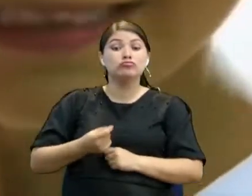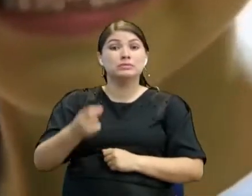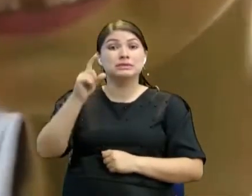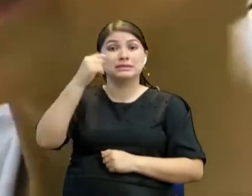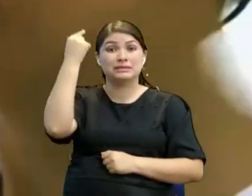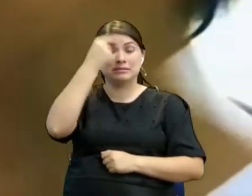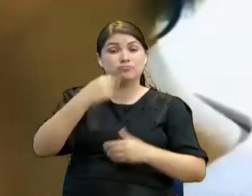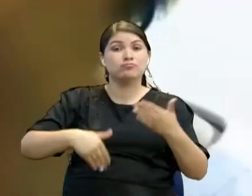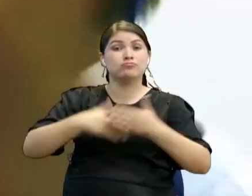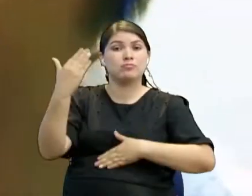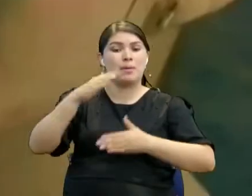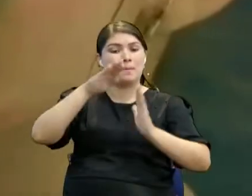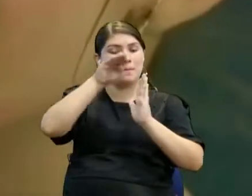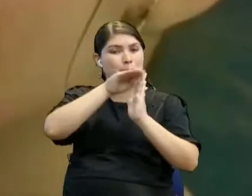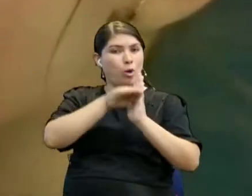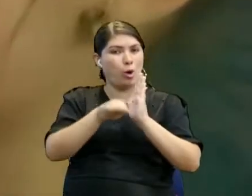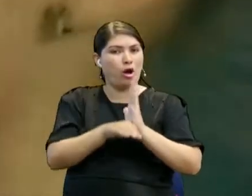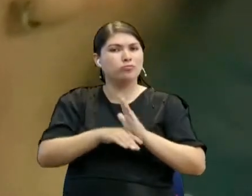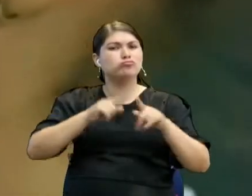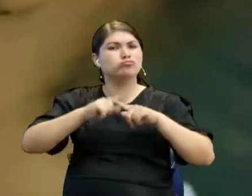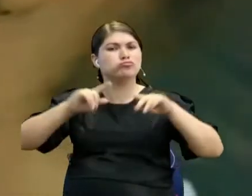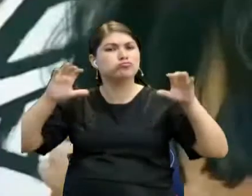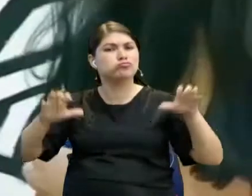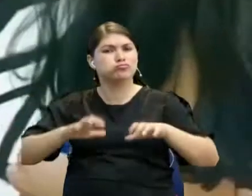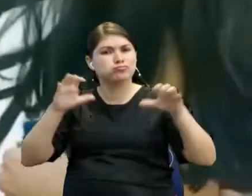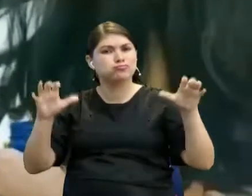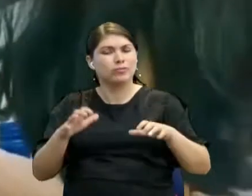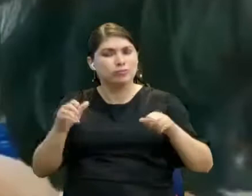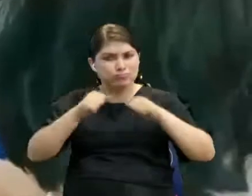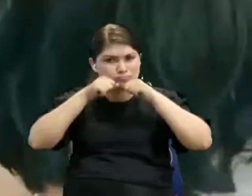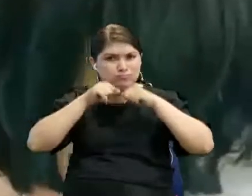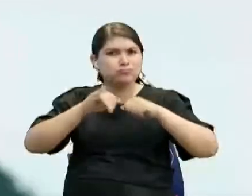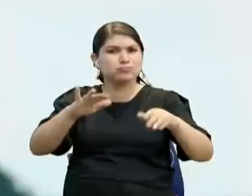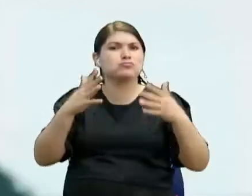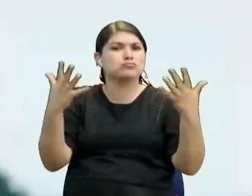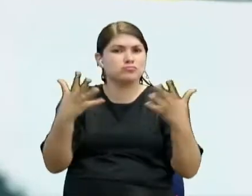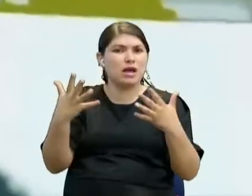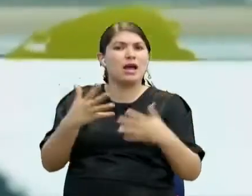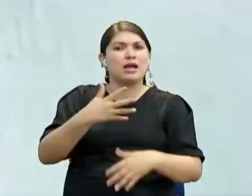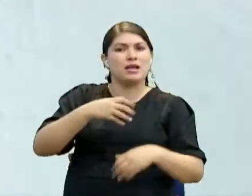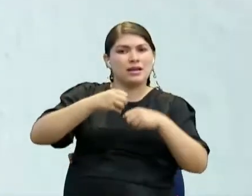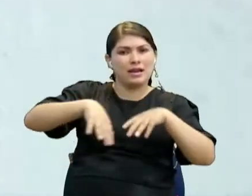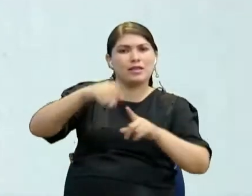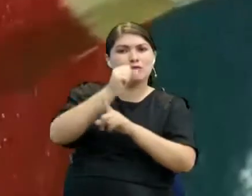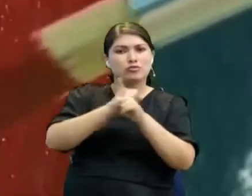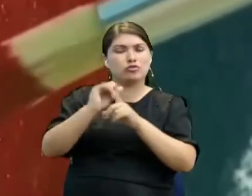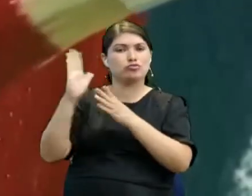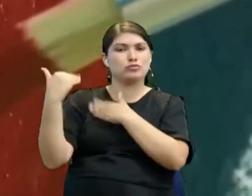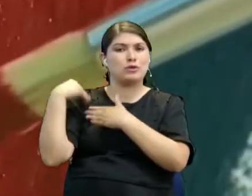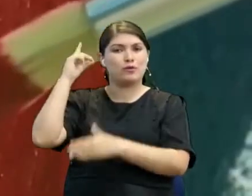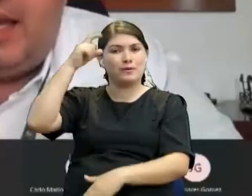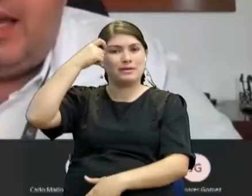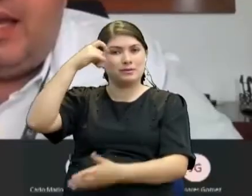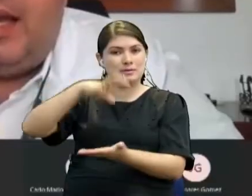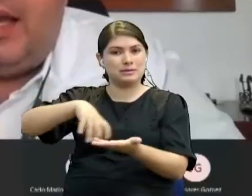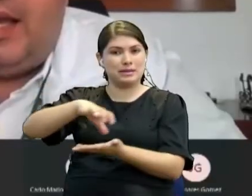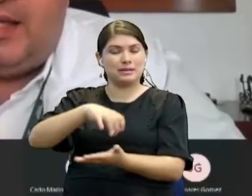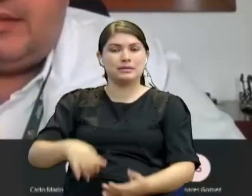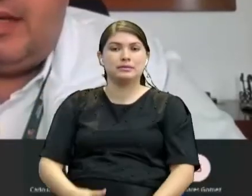septiembre inicia la programación con diferentes actividades que serán transmitidas a través de las redes sociales de la gobernación de Santander.